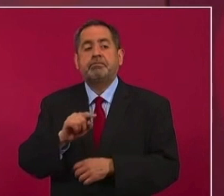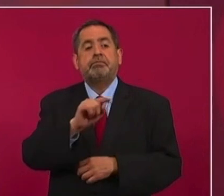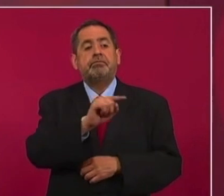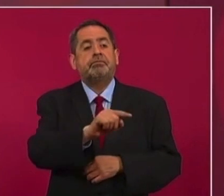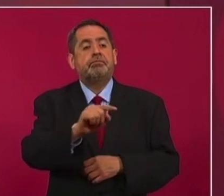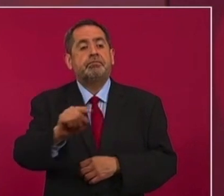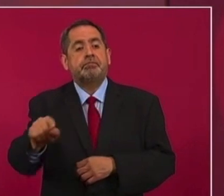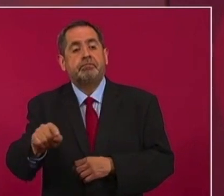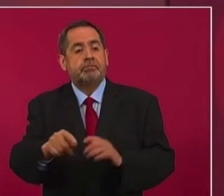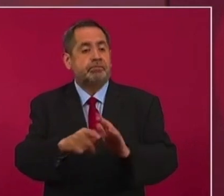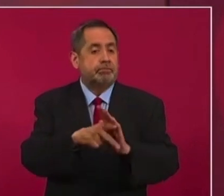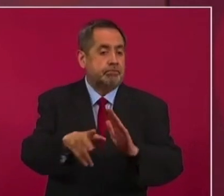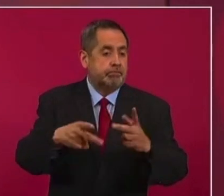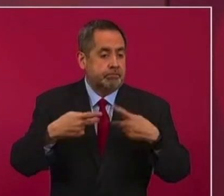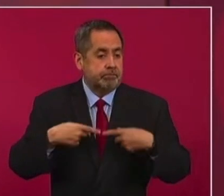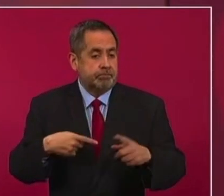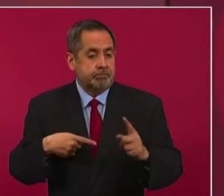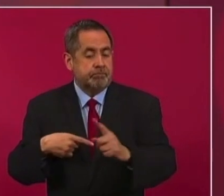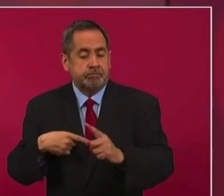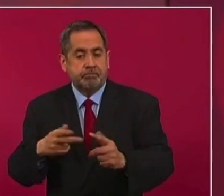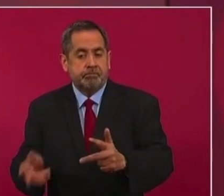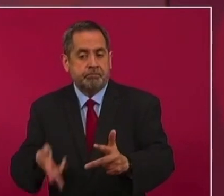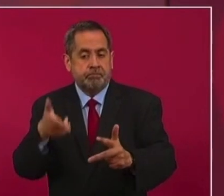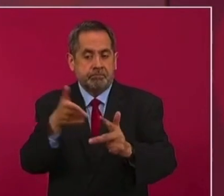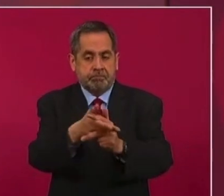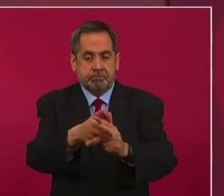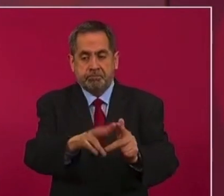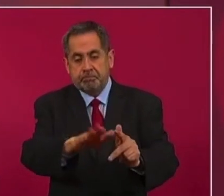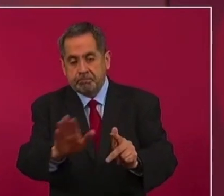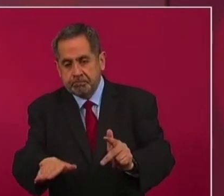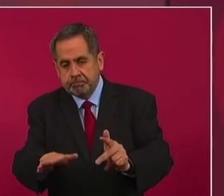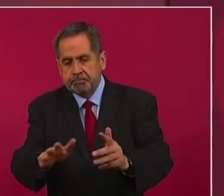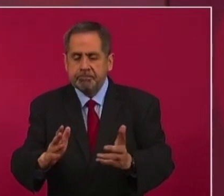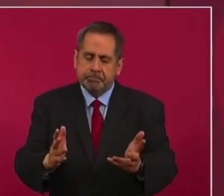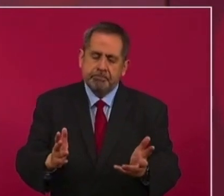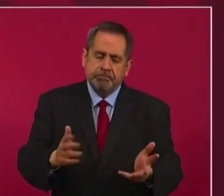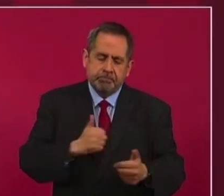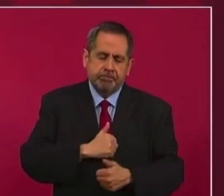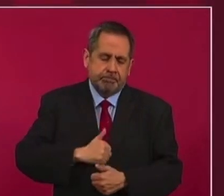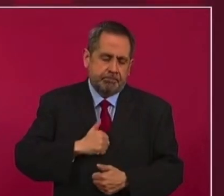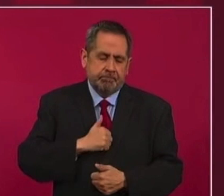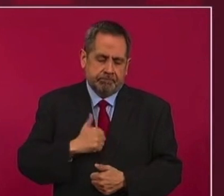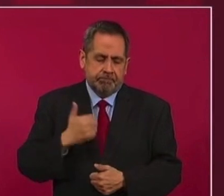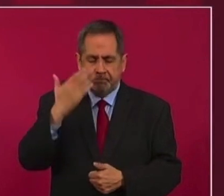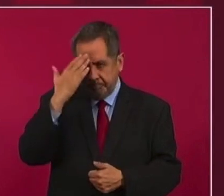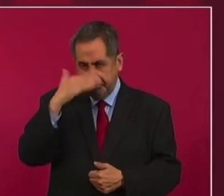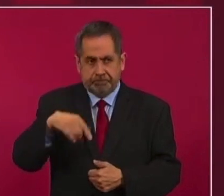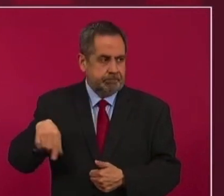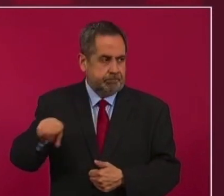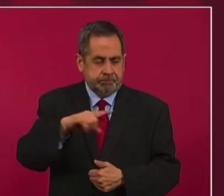periodistas, ya lo sabemos, nada más que